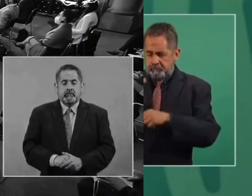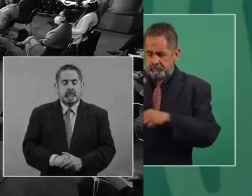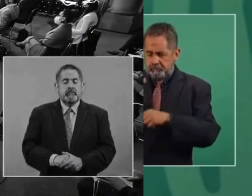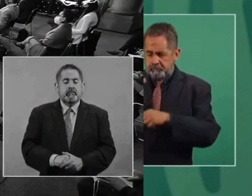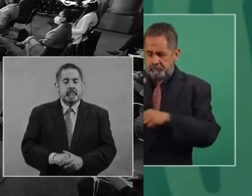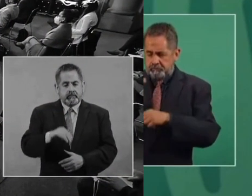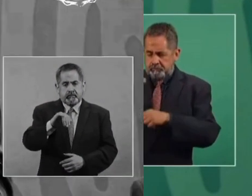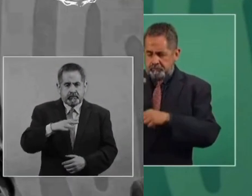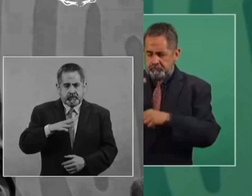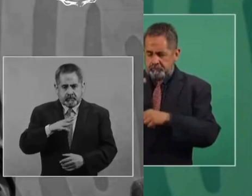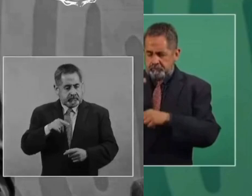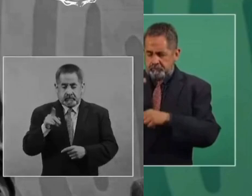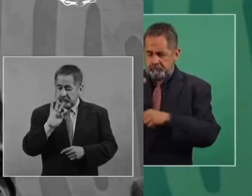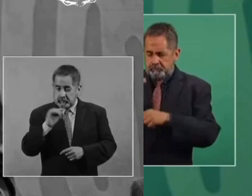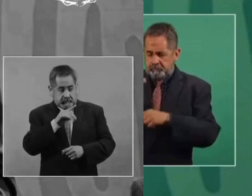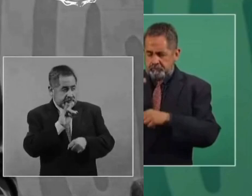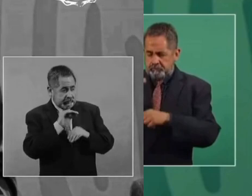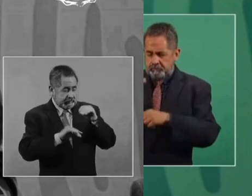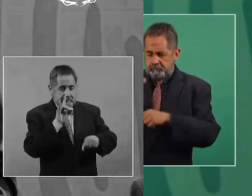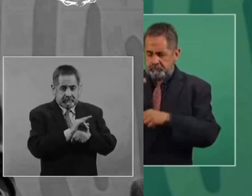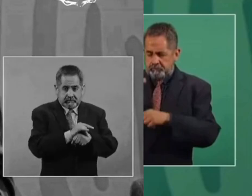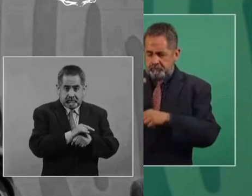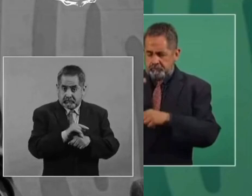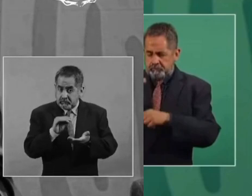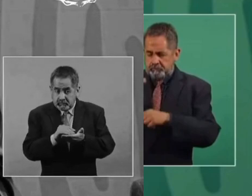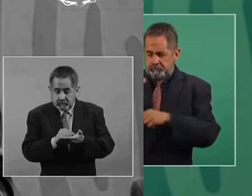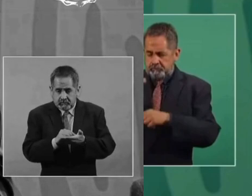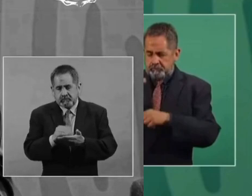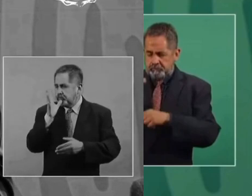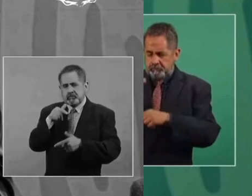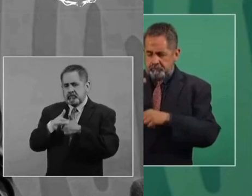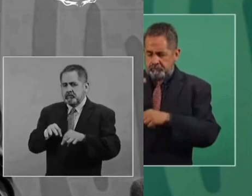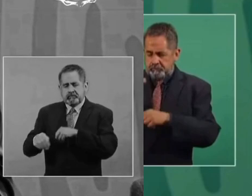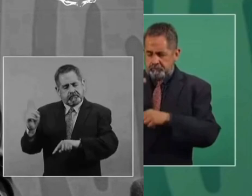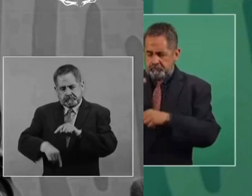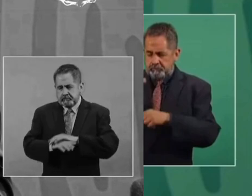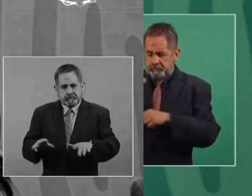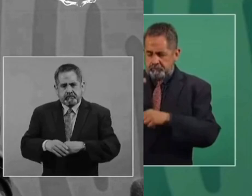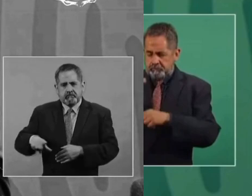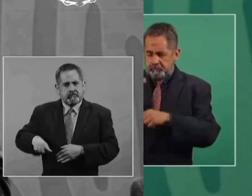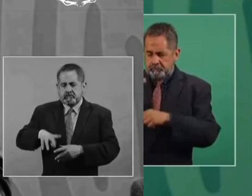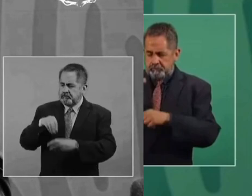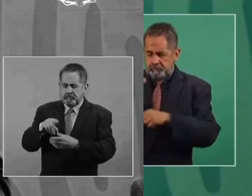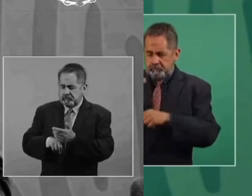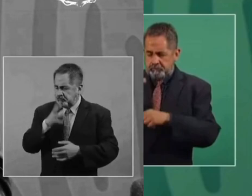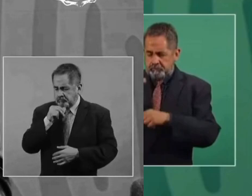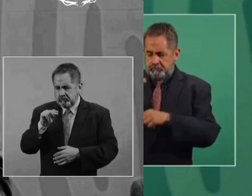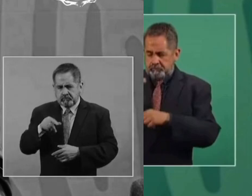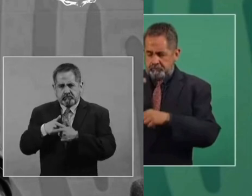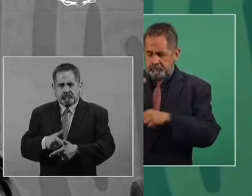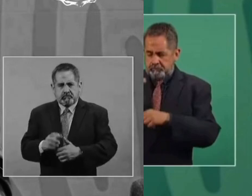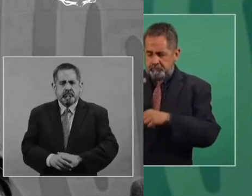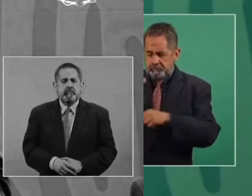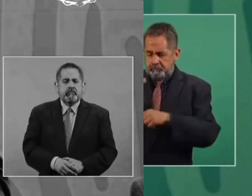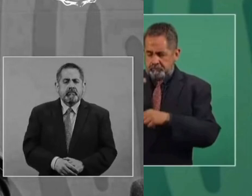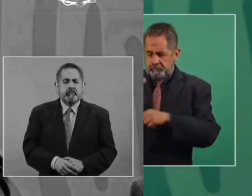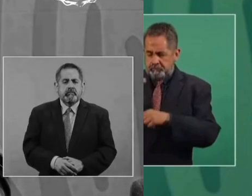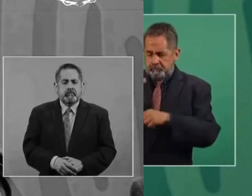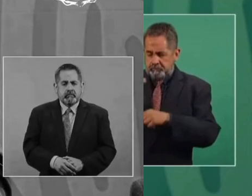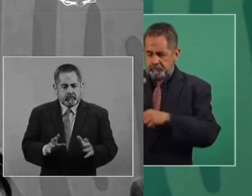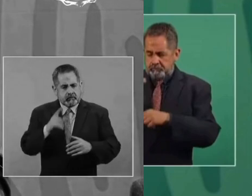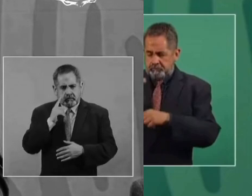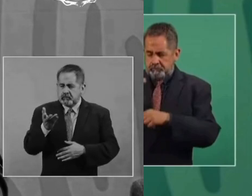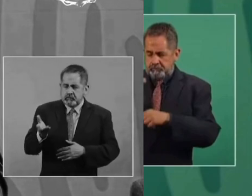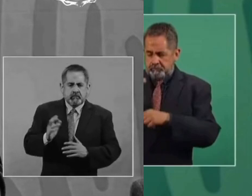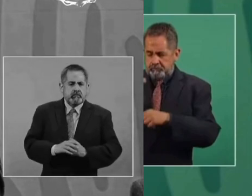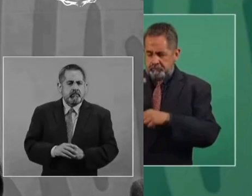ella está involucrada en este asunto, no puede ya seguir trabajando en el gobierno de nosotros. Hay